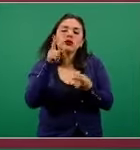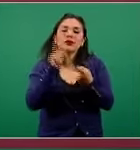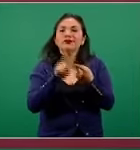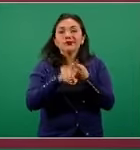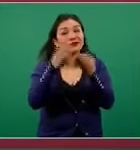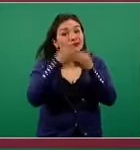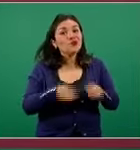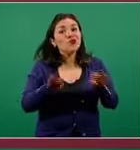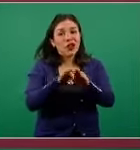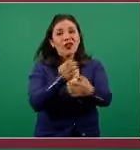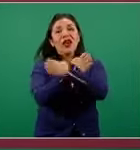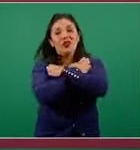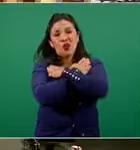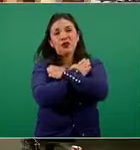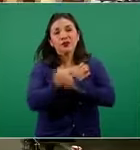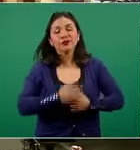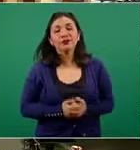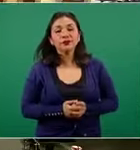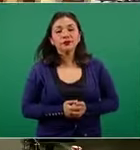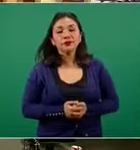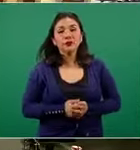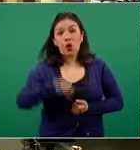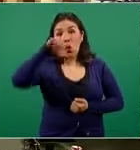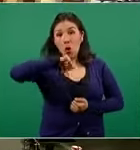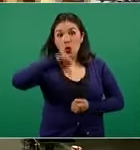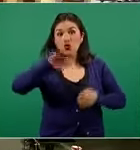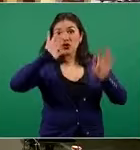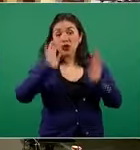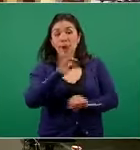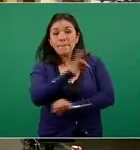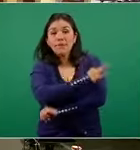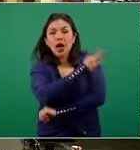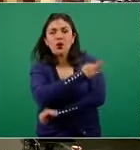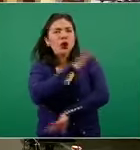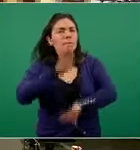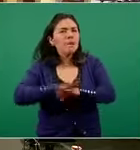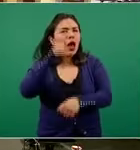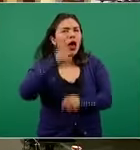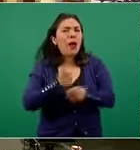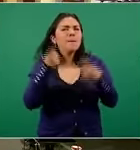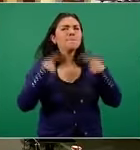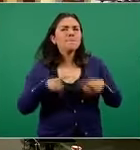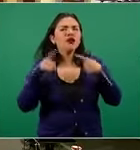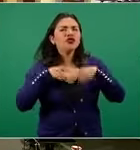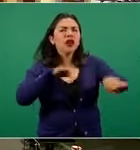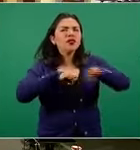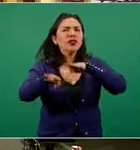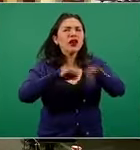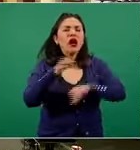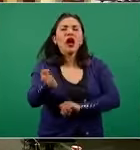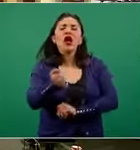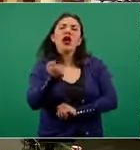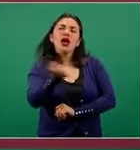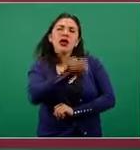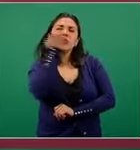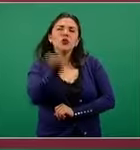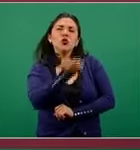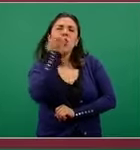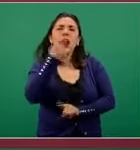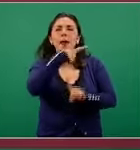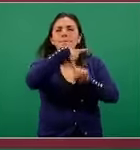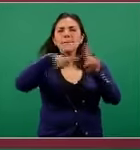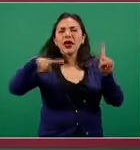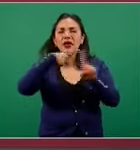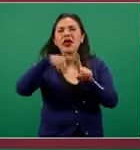precisamente la educación pública. Hoy se vacunó mayormente a personal de educación media y media superior así